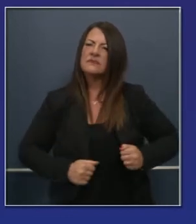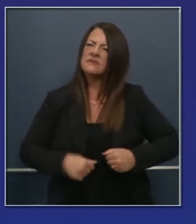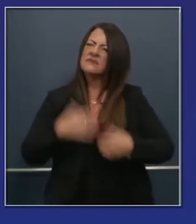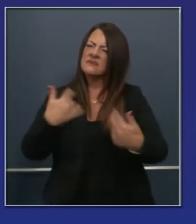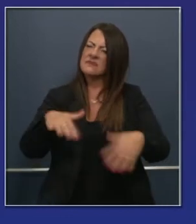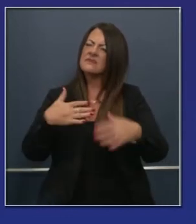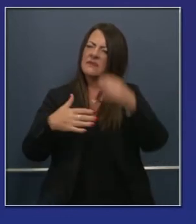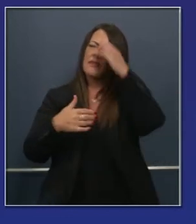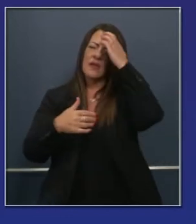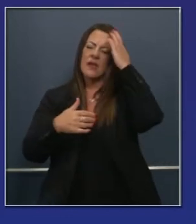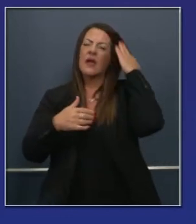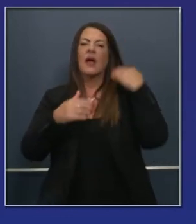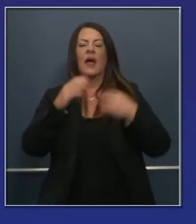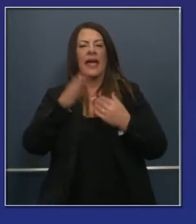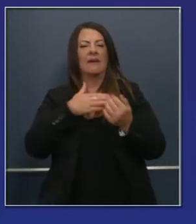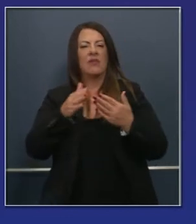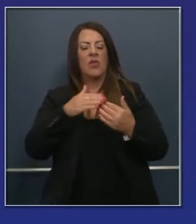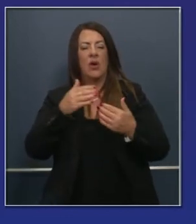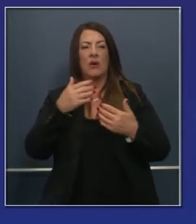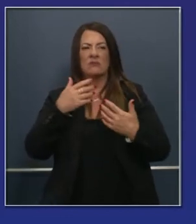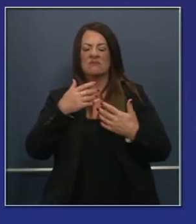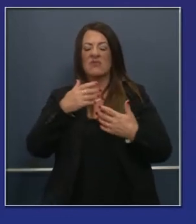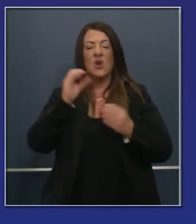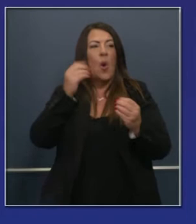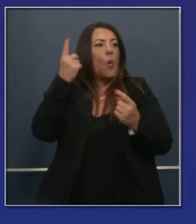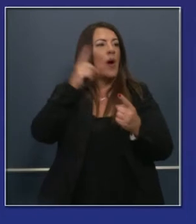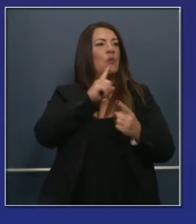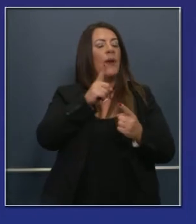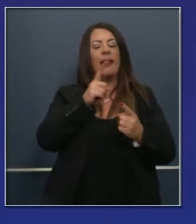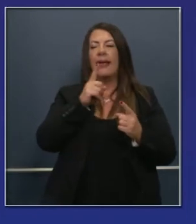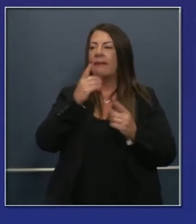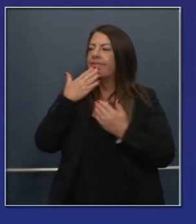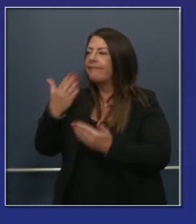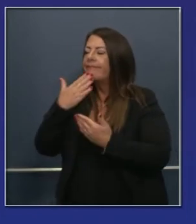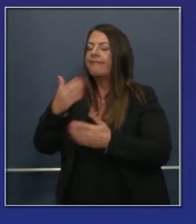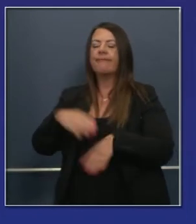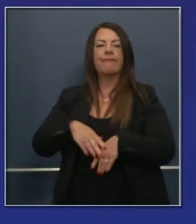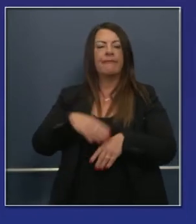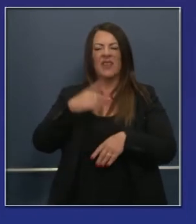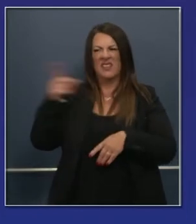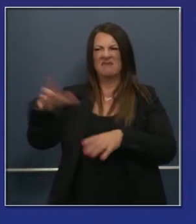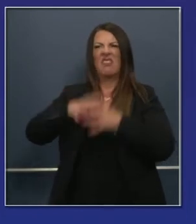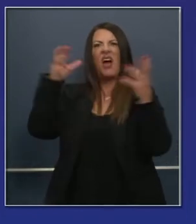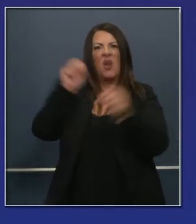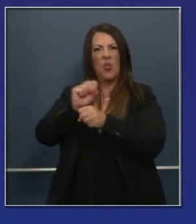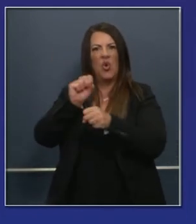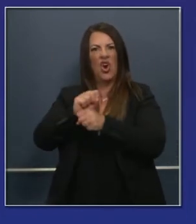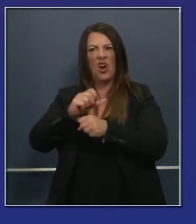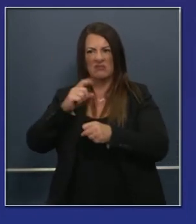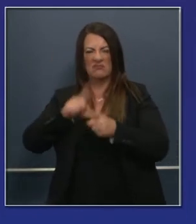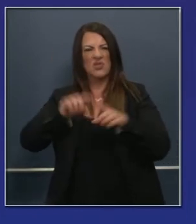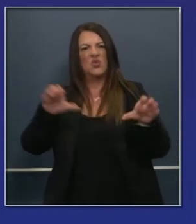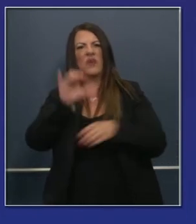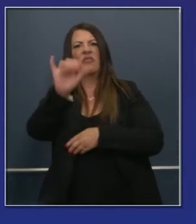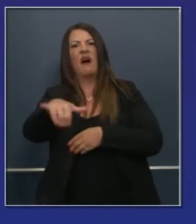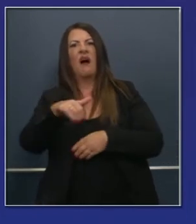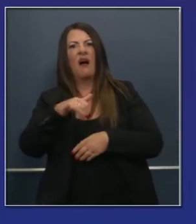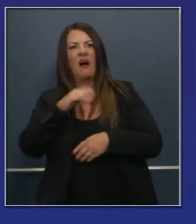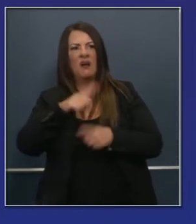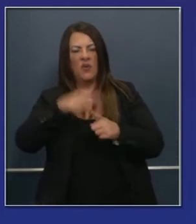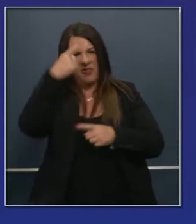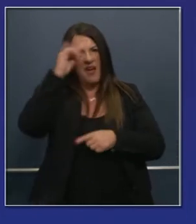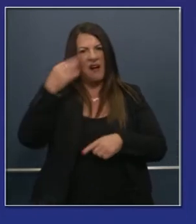Es algo que definitivamente tal vez no haya recibido mucha atención, pero representó mucho trabajo en ese esfuerzo también. Así que